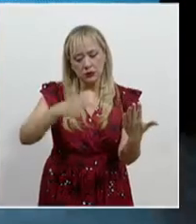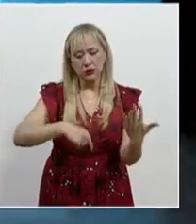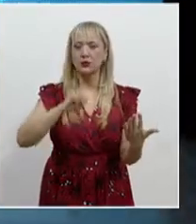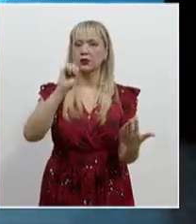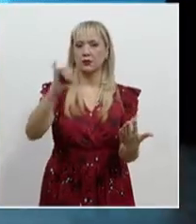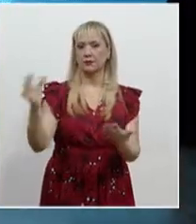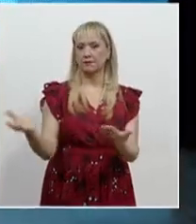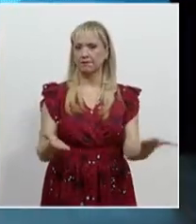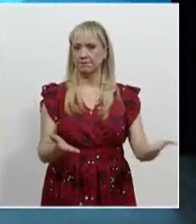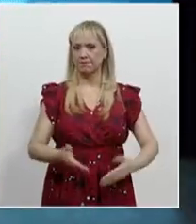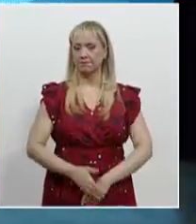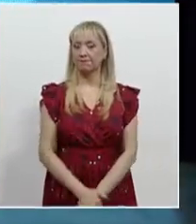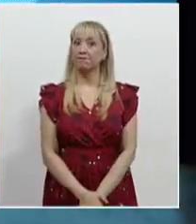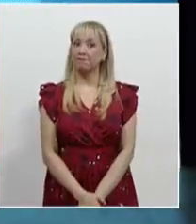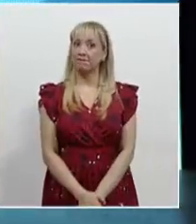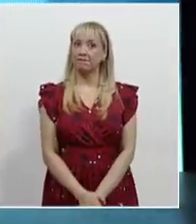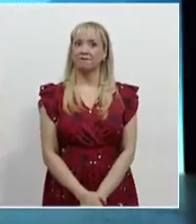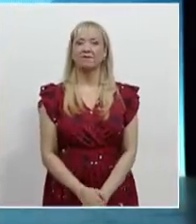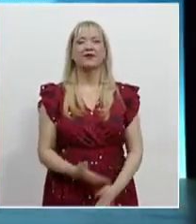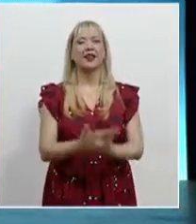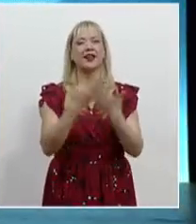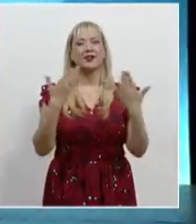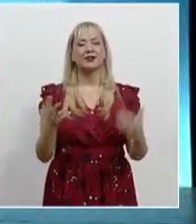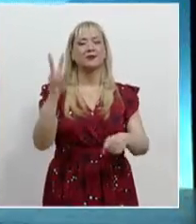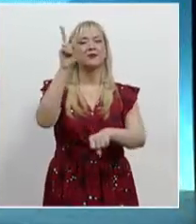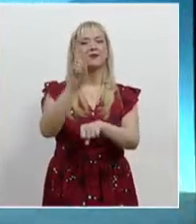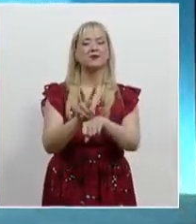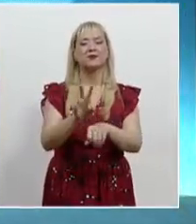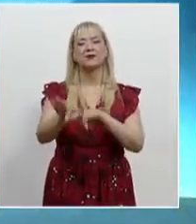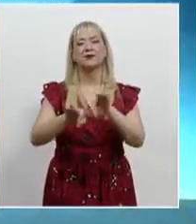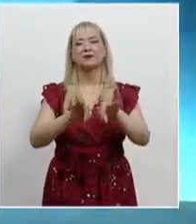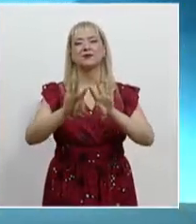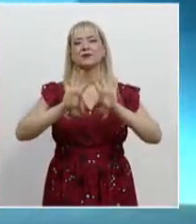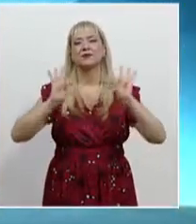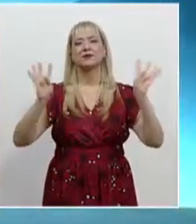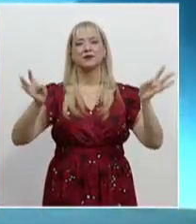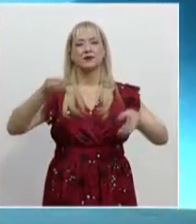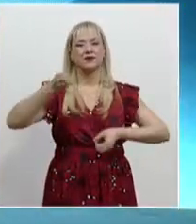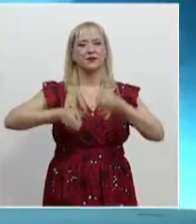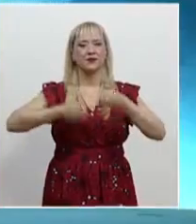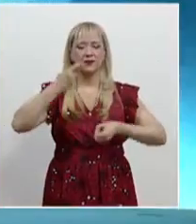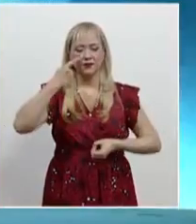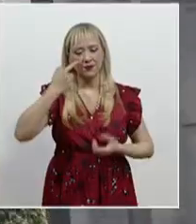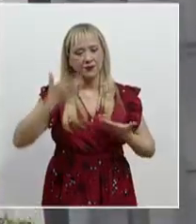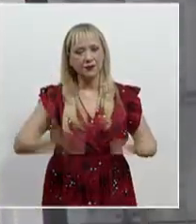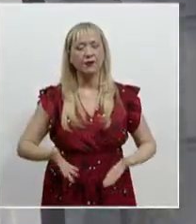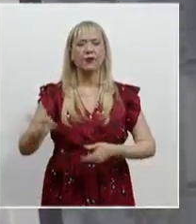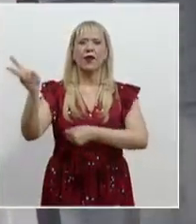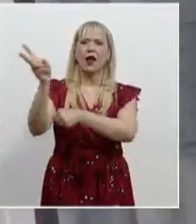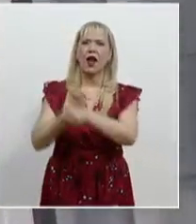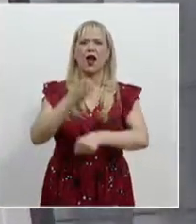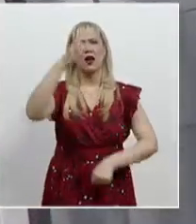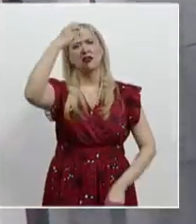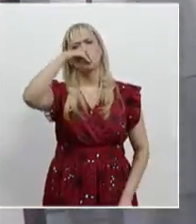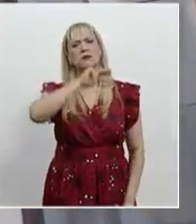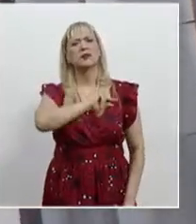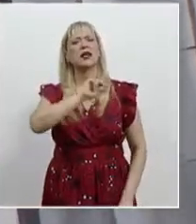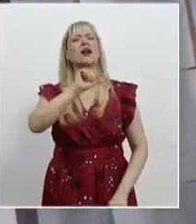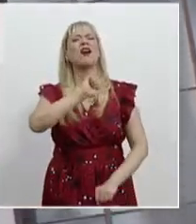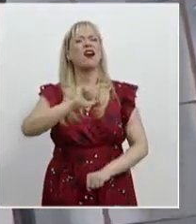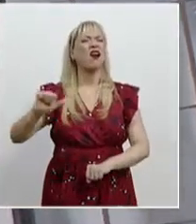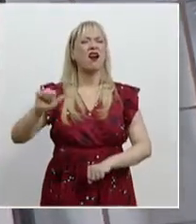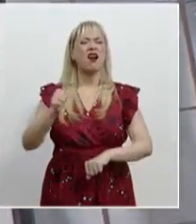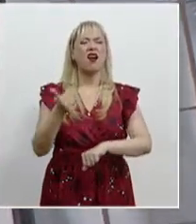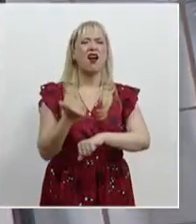Gracias, Jesús. Comentarle que el Consejo de la Judicatura Federal invitó a especialistas en administración de empresas, asesoría